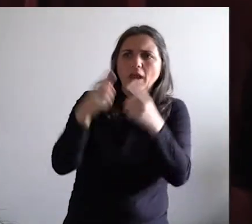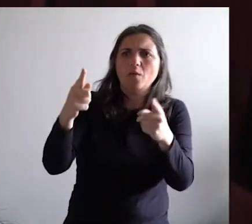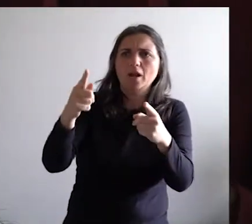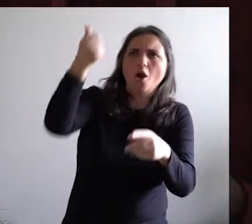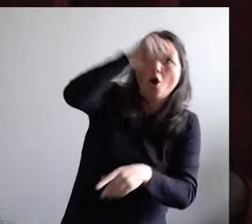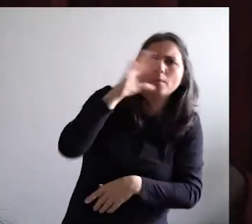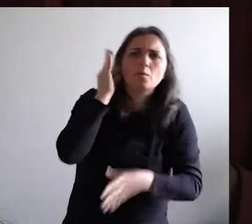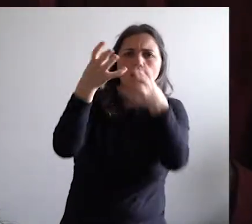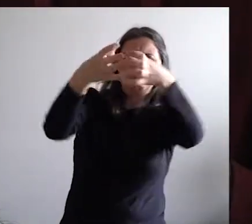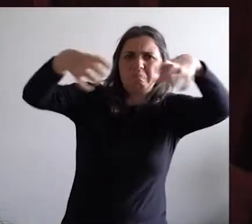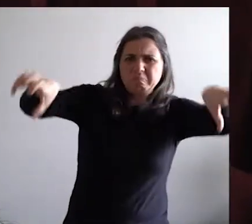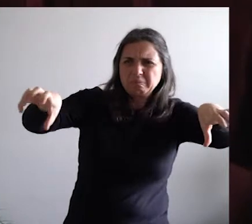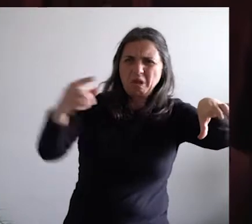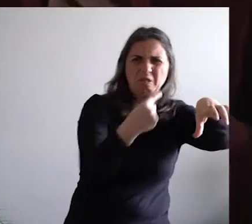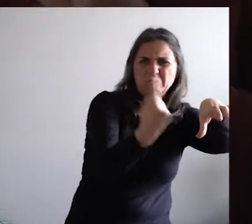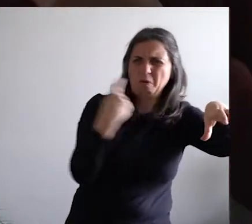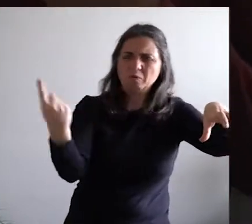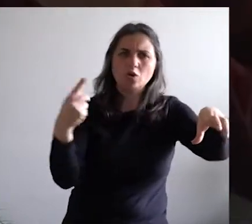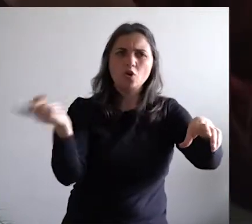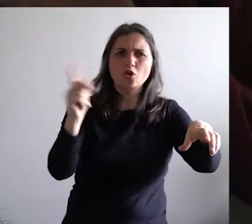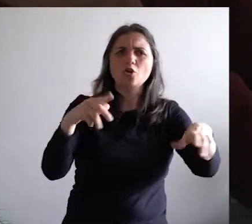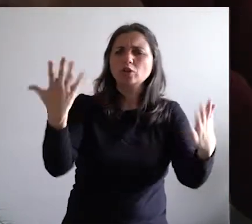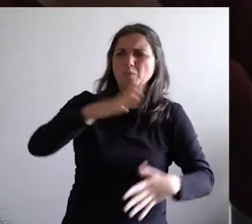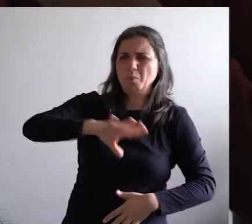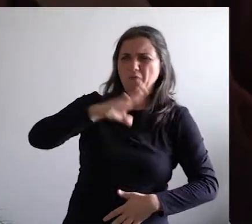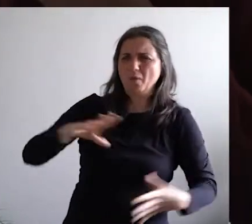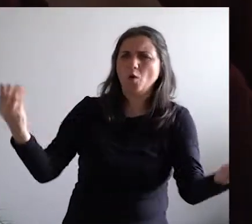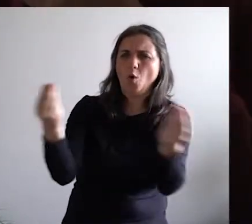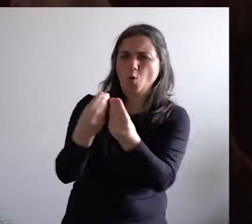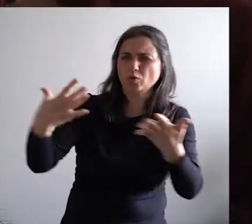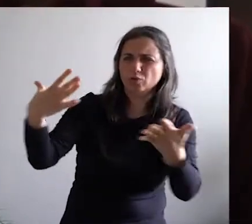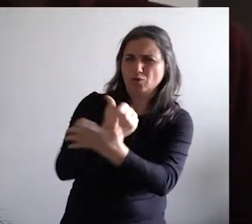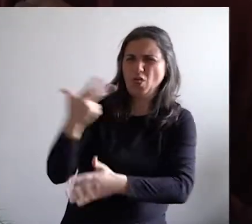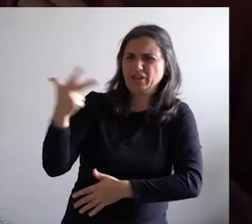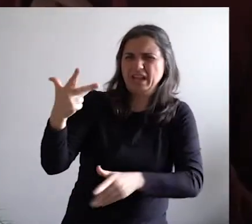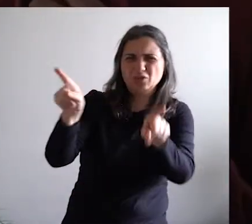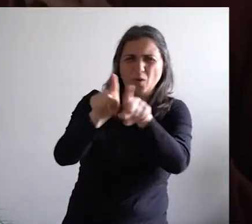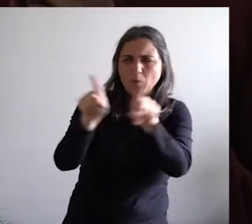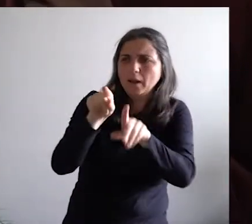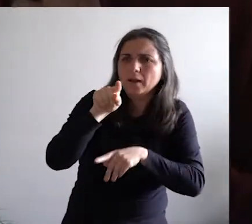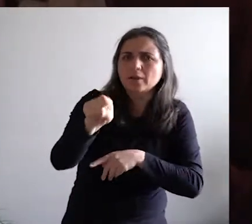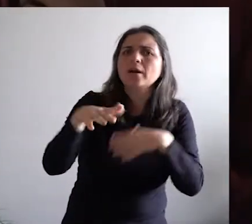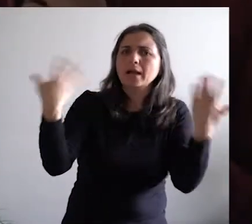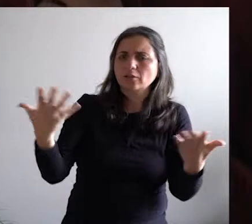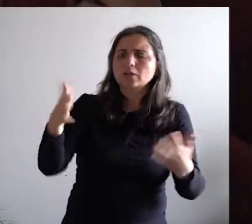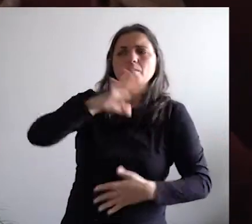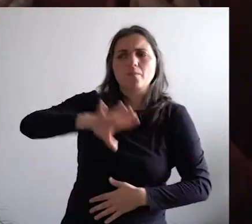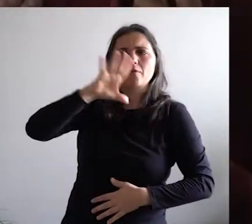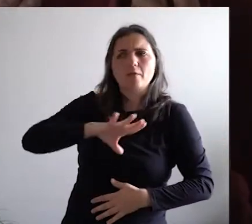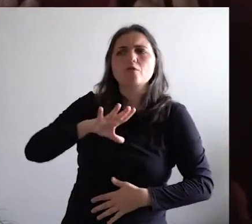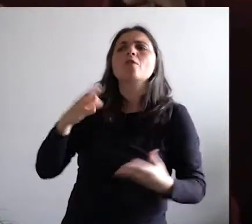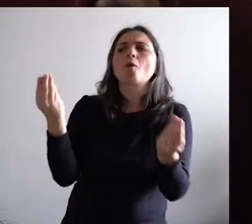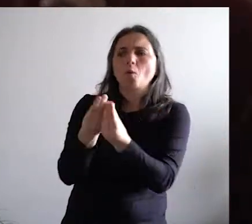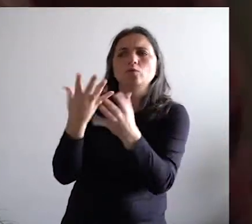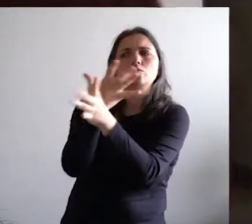jugar a ellas solas y vosotros solos. Así que se hace el favor de jugar todos juntos porque tienen el mismo derecho que usted. Así que por favor jueguen juntos.